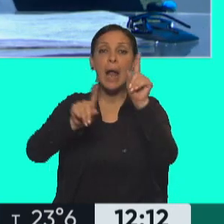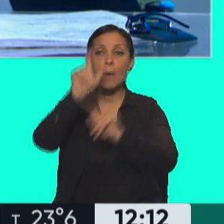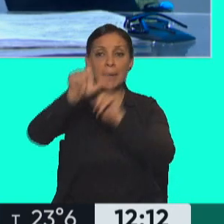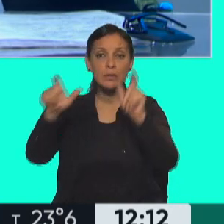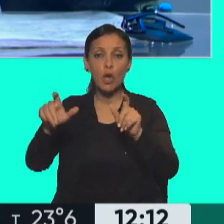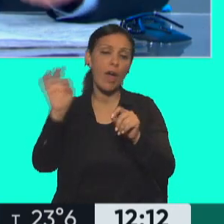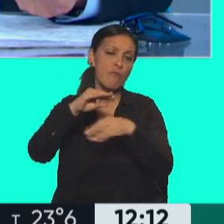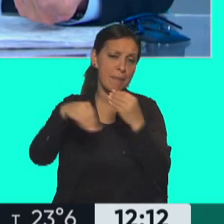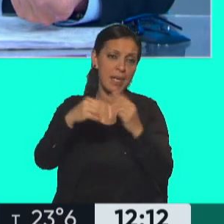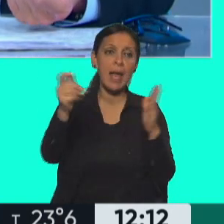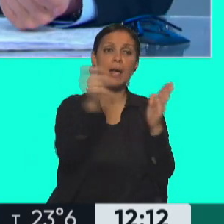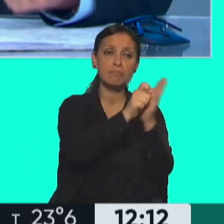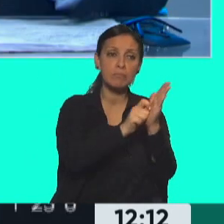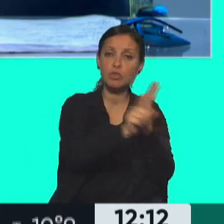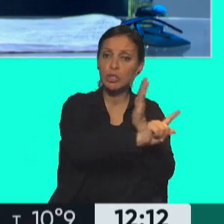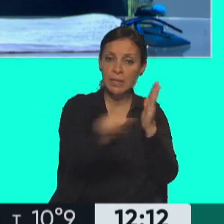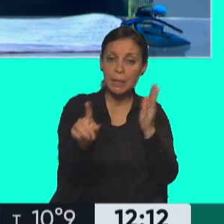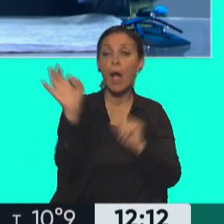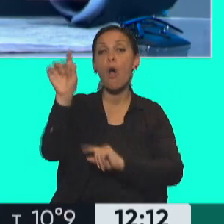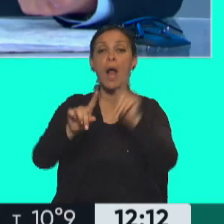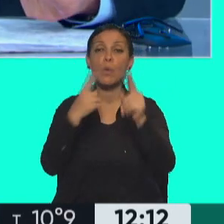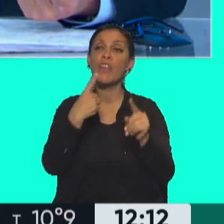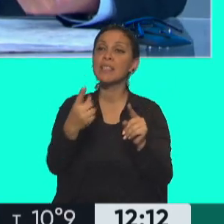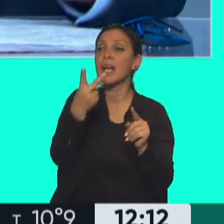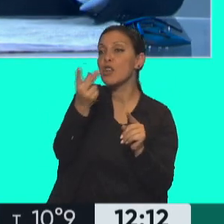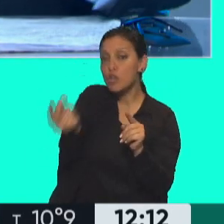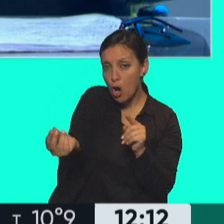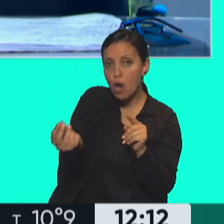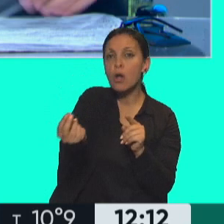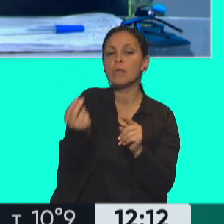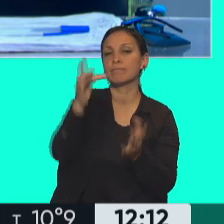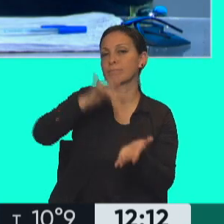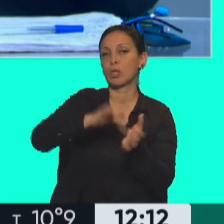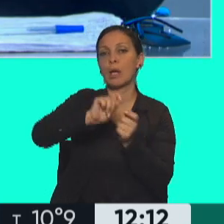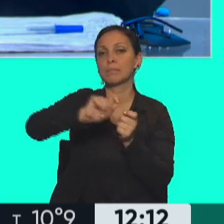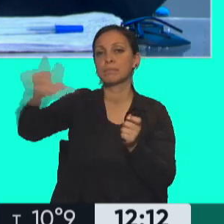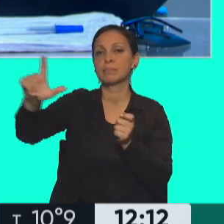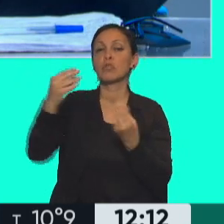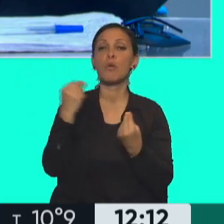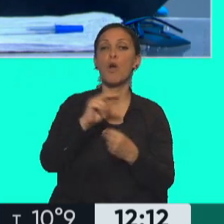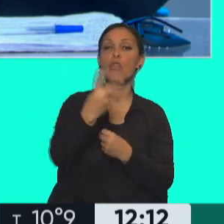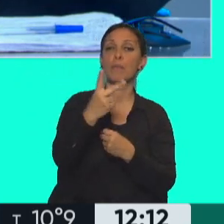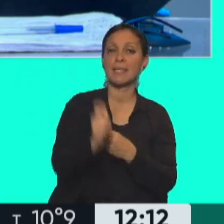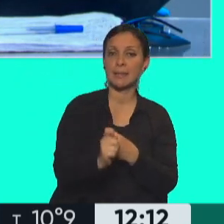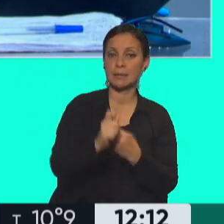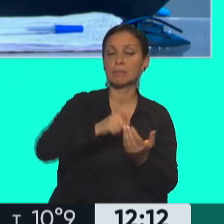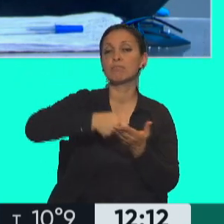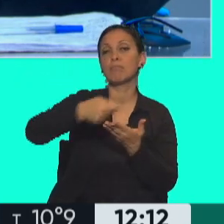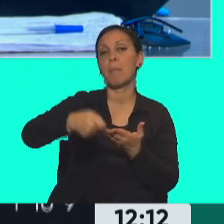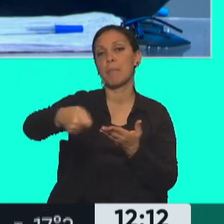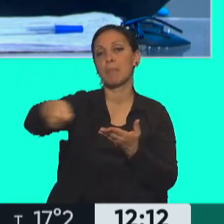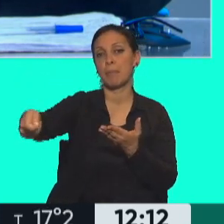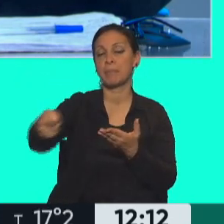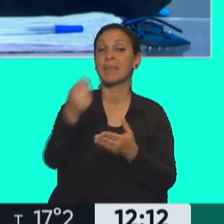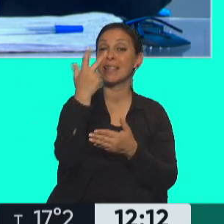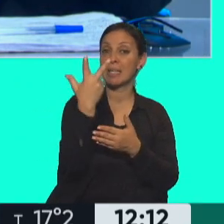o se les rechace el pedido de subsidio, van a tener el aumento que va a ser en cuotas bimestrales, pero se supone que en tres